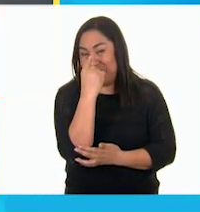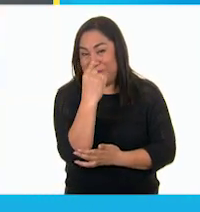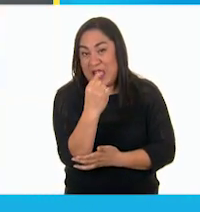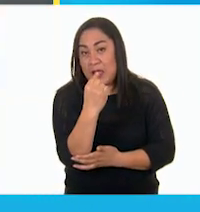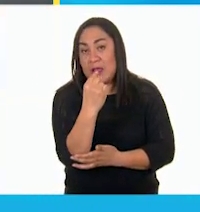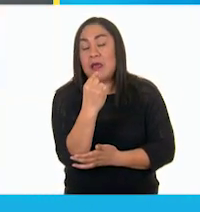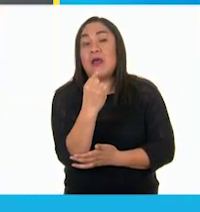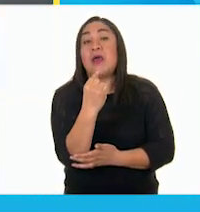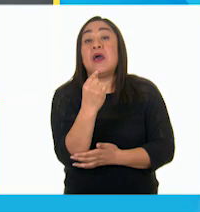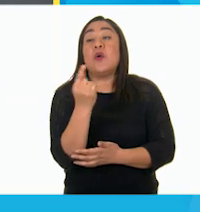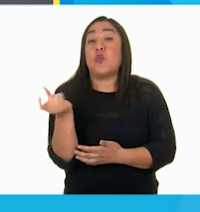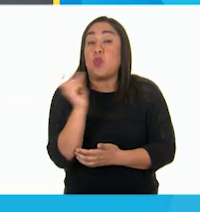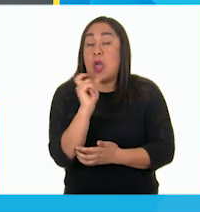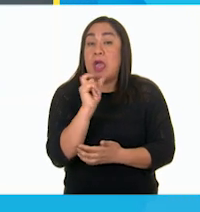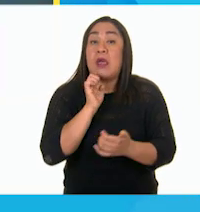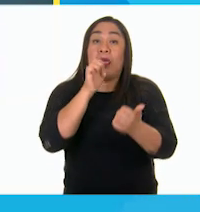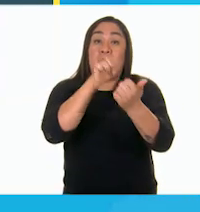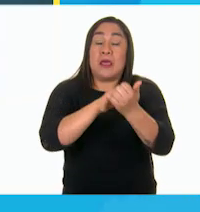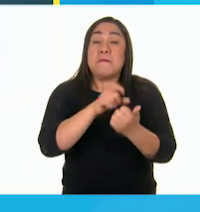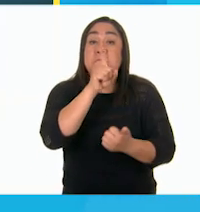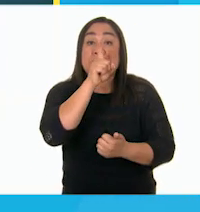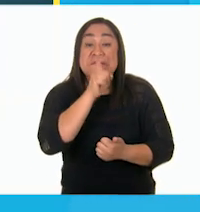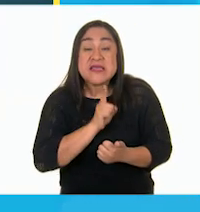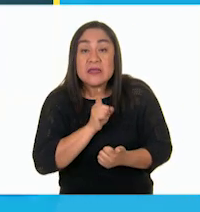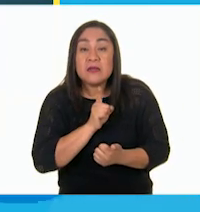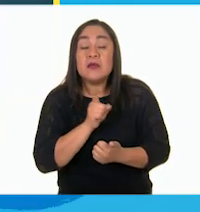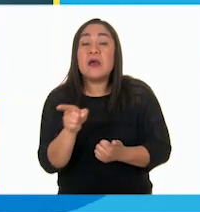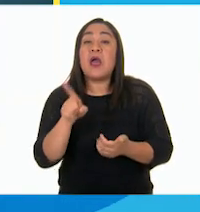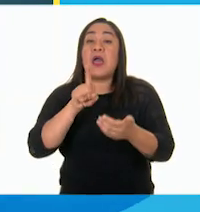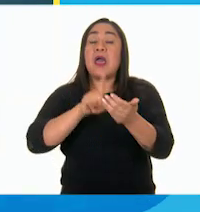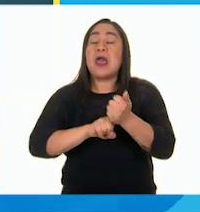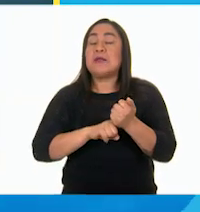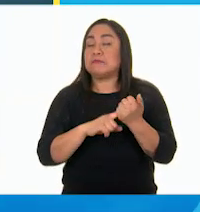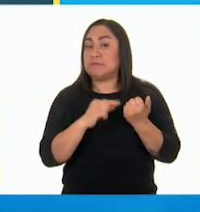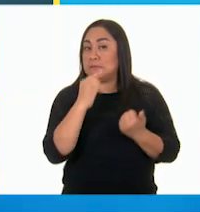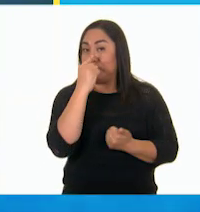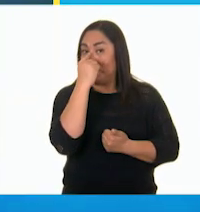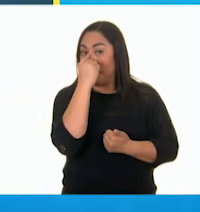muy grande, cuando él decía una mentira, ésta se